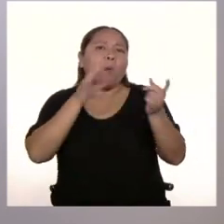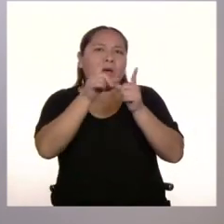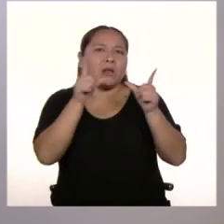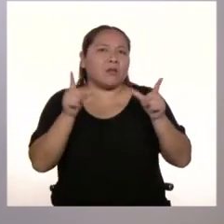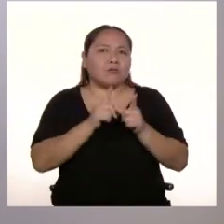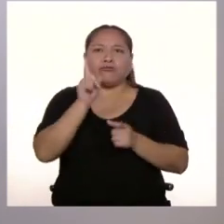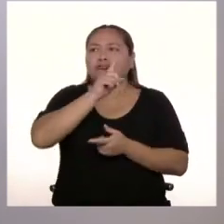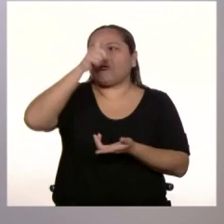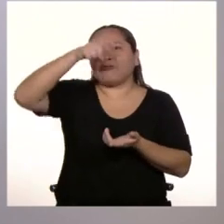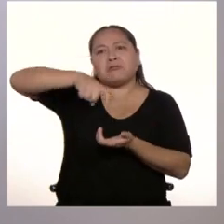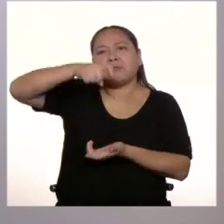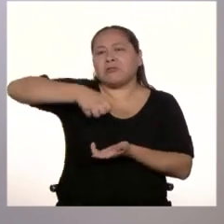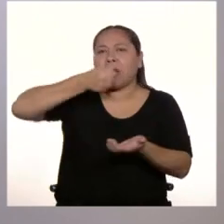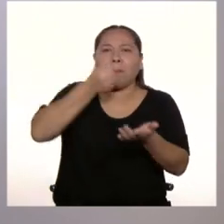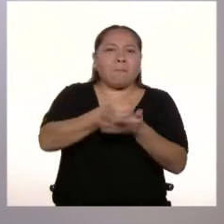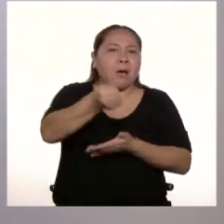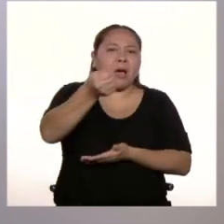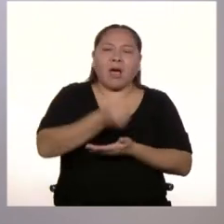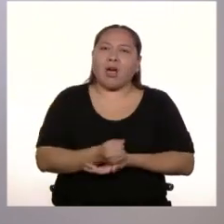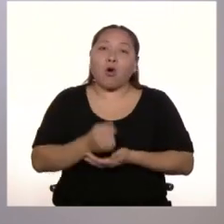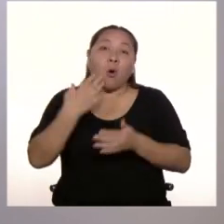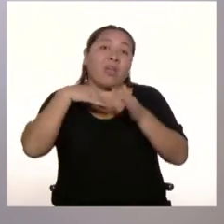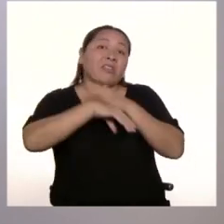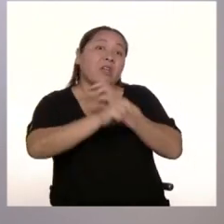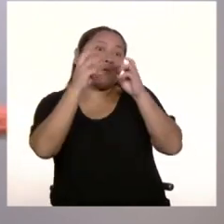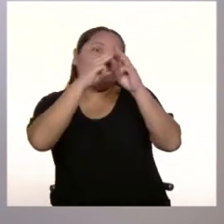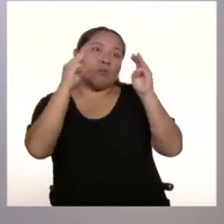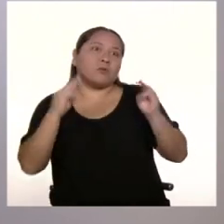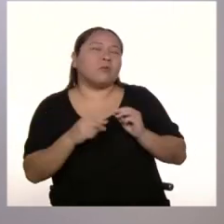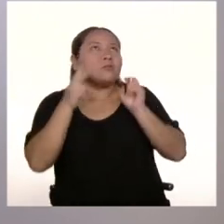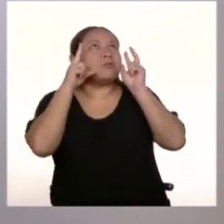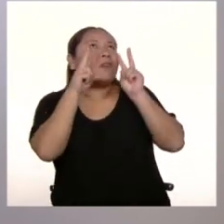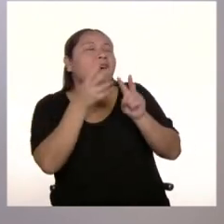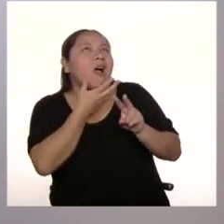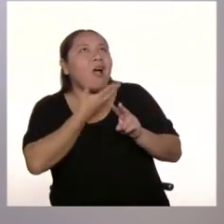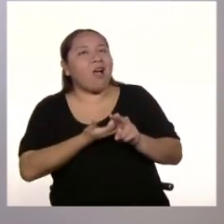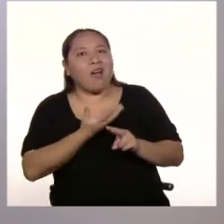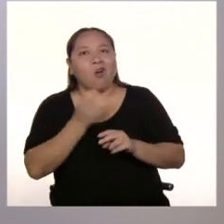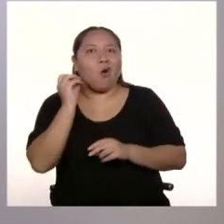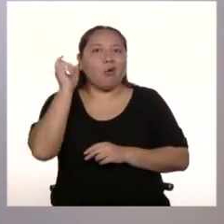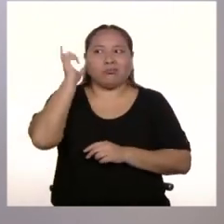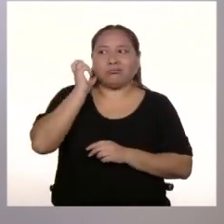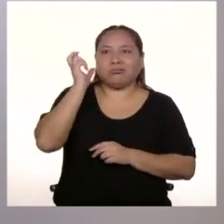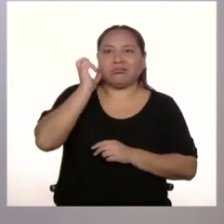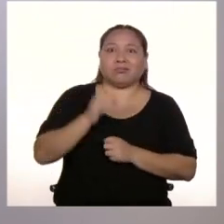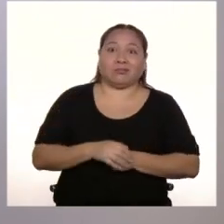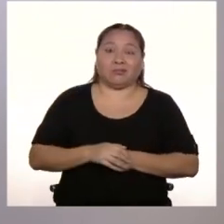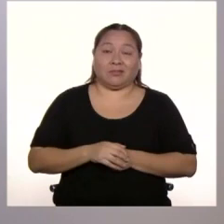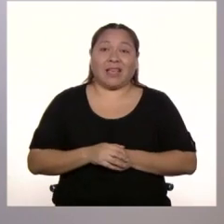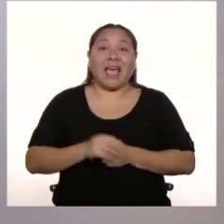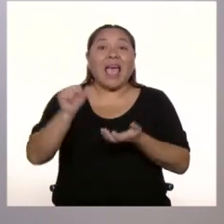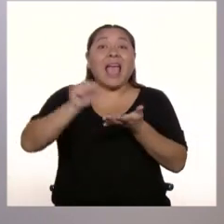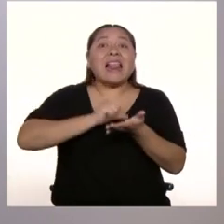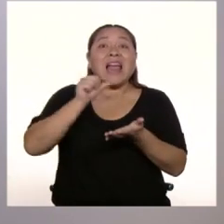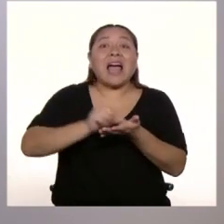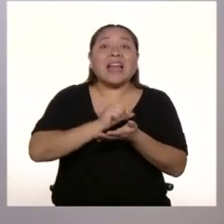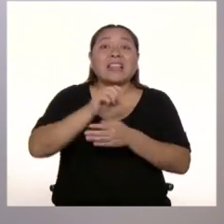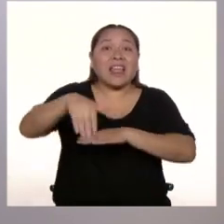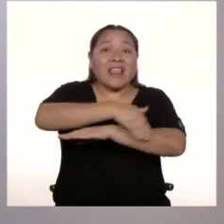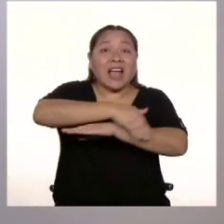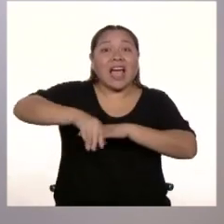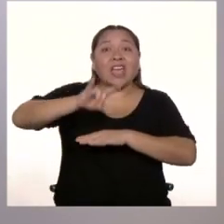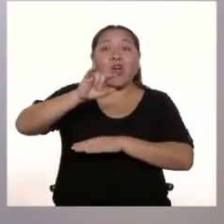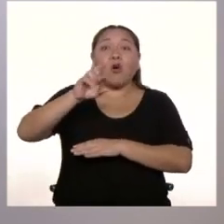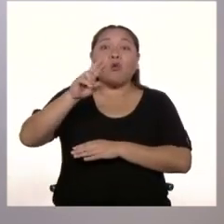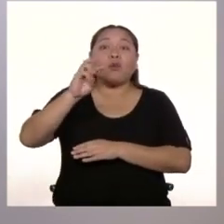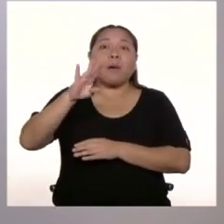necesitas pagar ni entrar a un museo para deleitar tus ojos. O bueno, tus oídos también. El arte urbano puede estar relacionado con